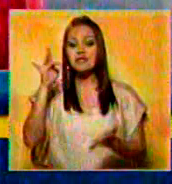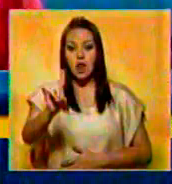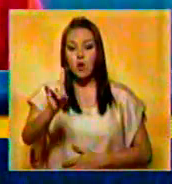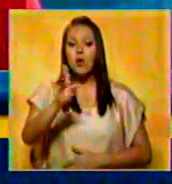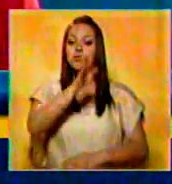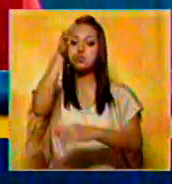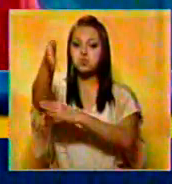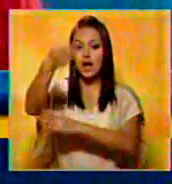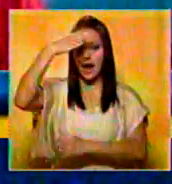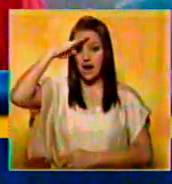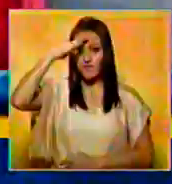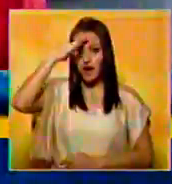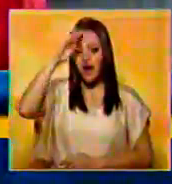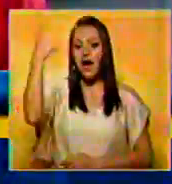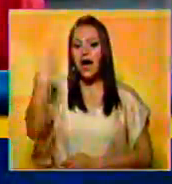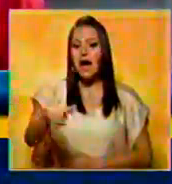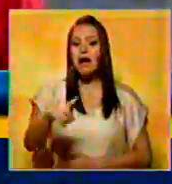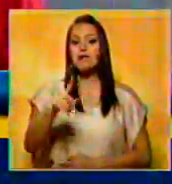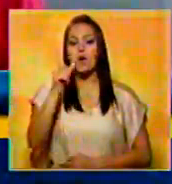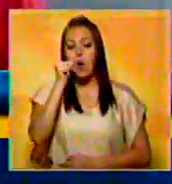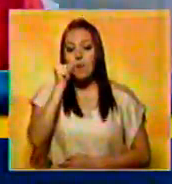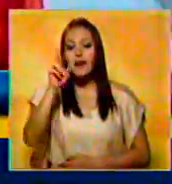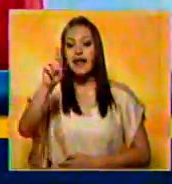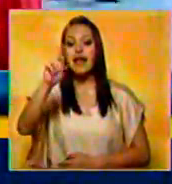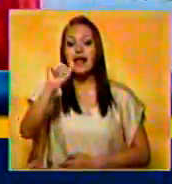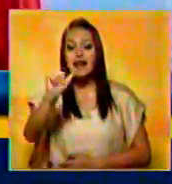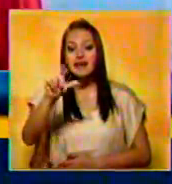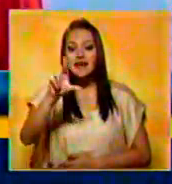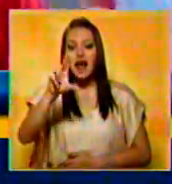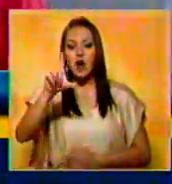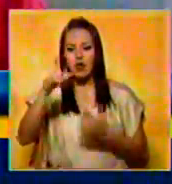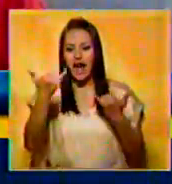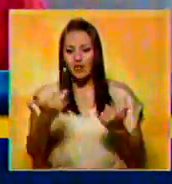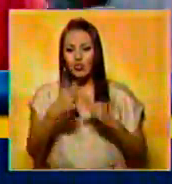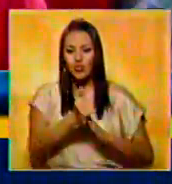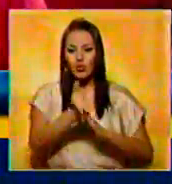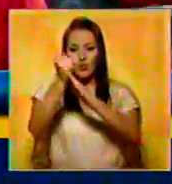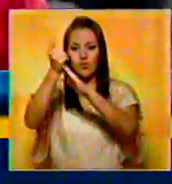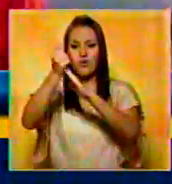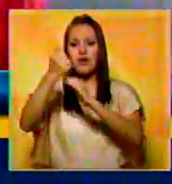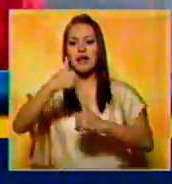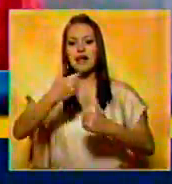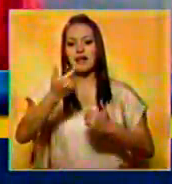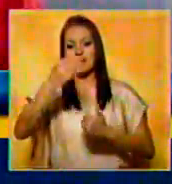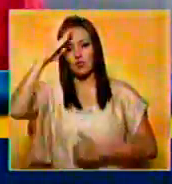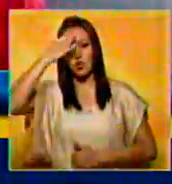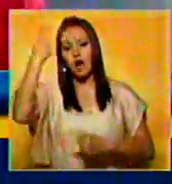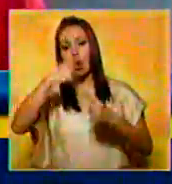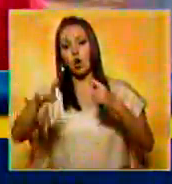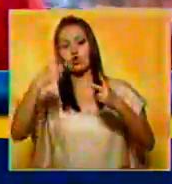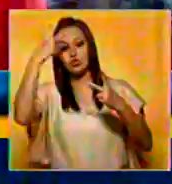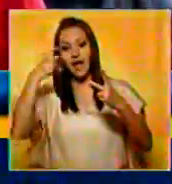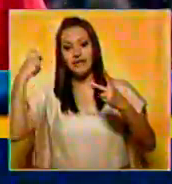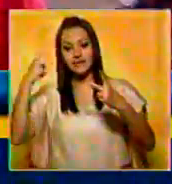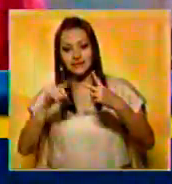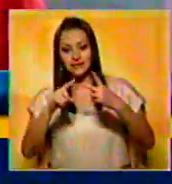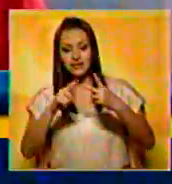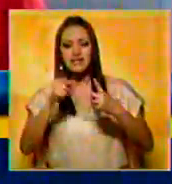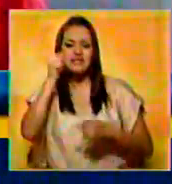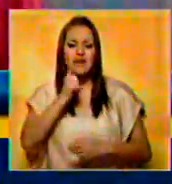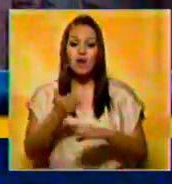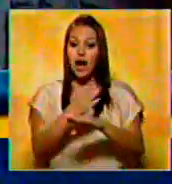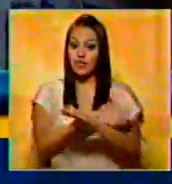...Havana, fue recibido por Raúl Castro y su canciller Bruno Rodríguez. Recordar que el presidente, el sábado en su